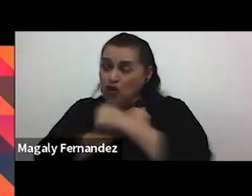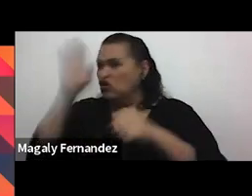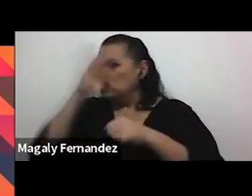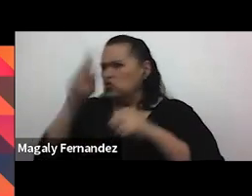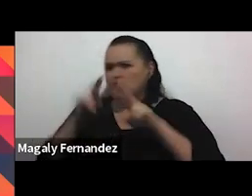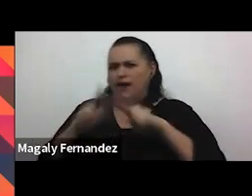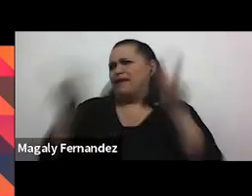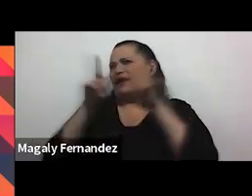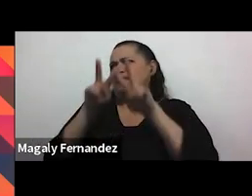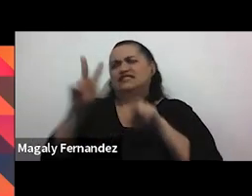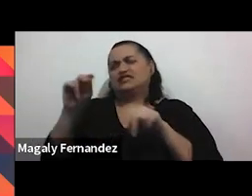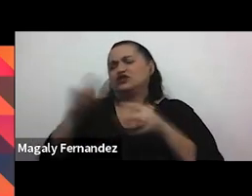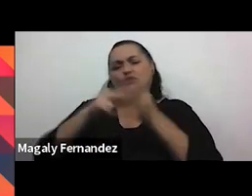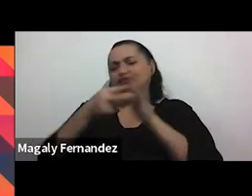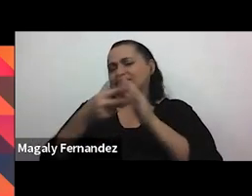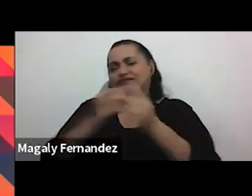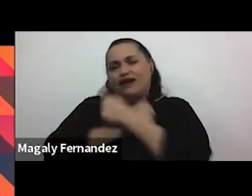que no es amor. Muchísimas gracias.